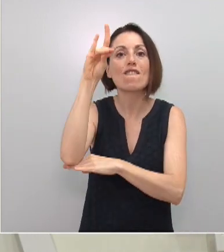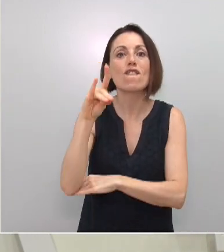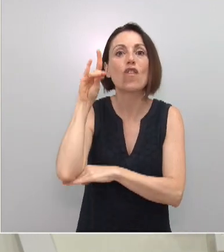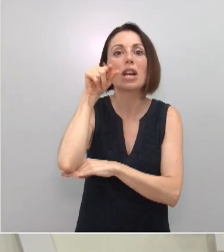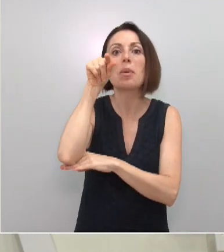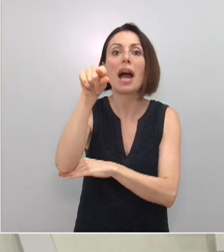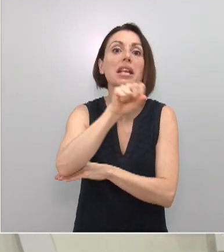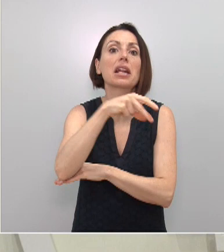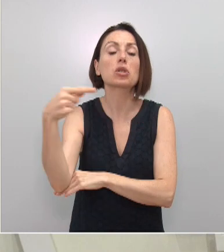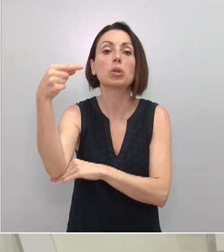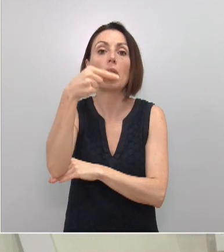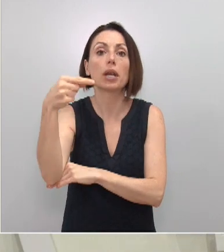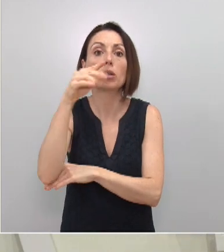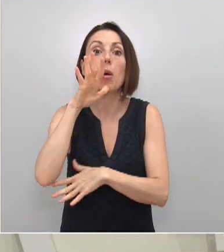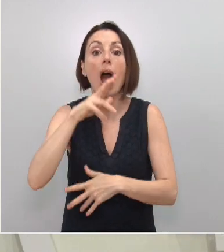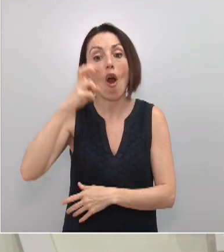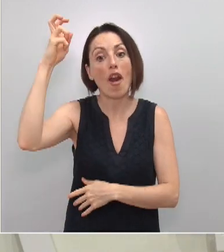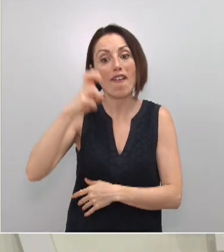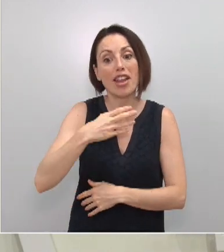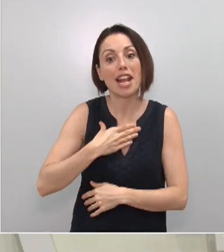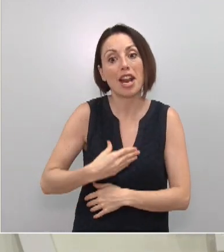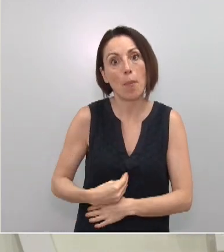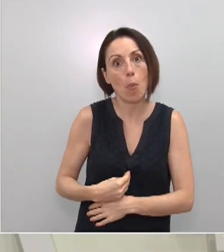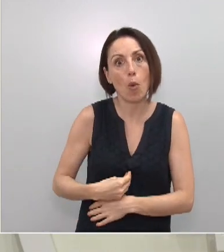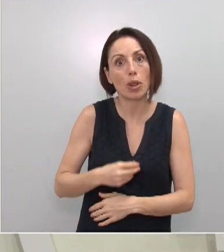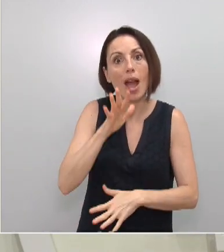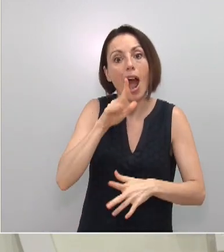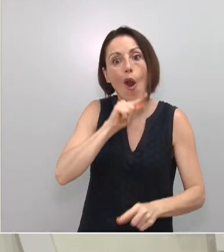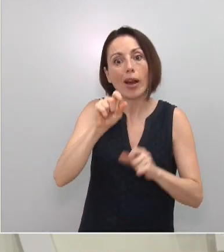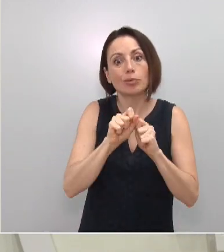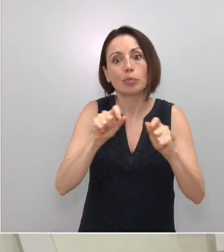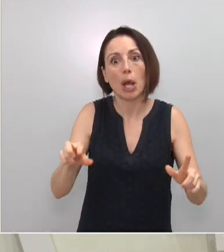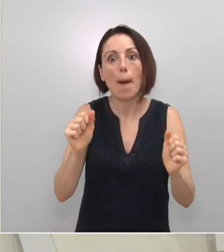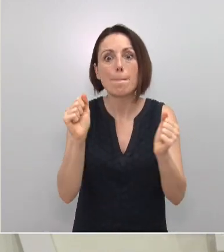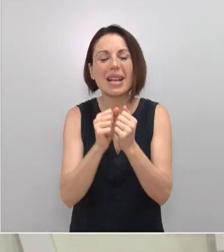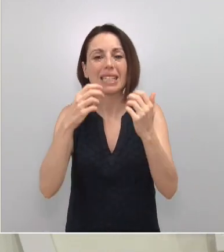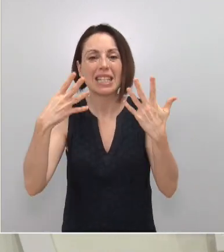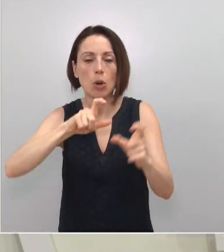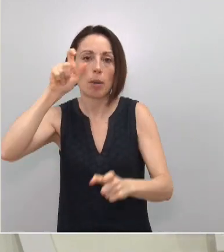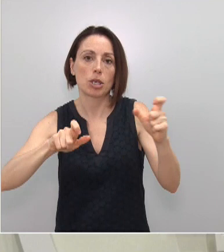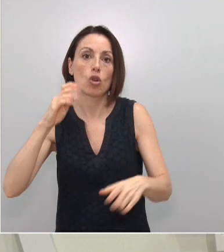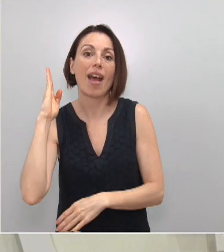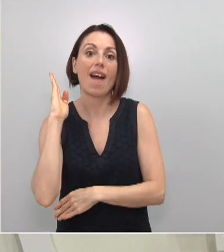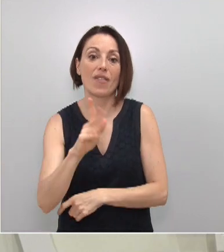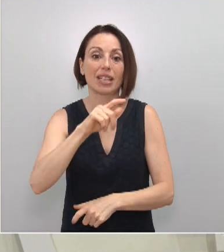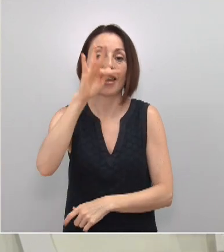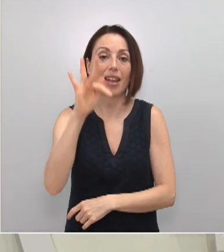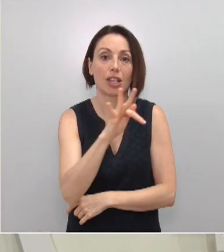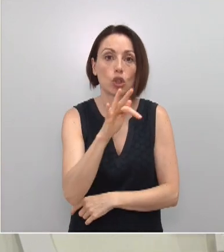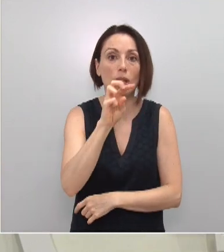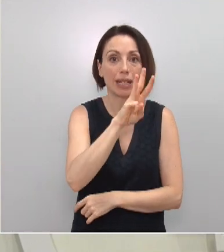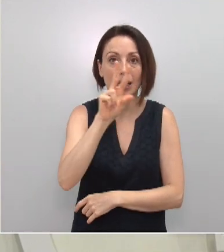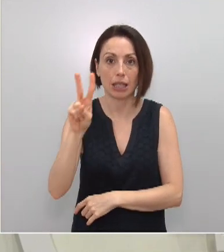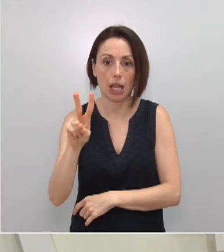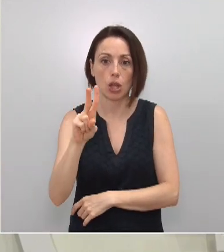32 personas en la región de Murcia. A 29 personas en la región de Murcia son 32 el total de esos positivos.